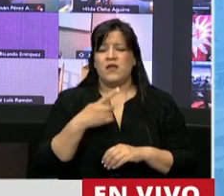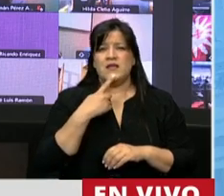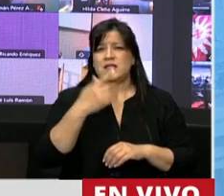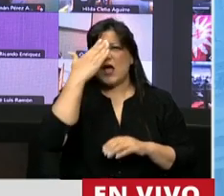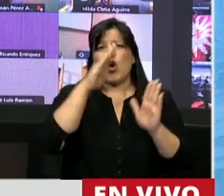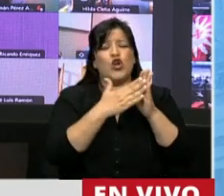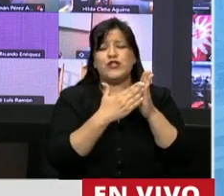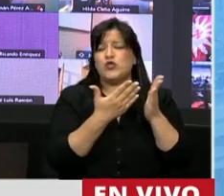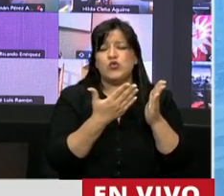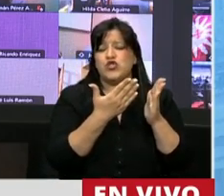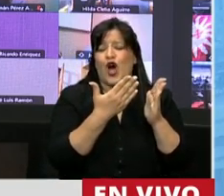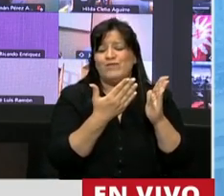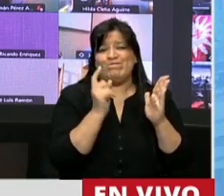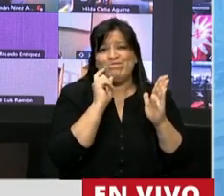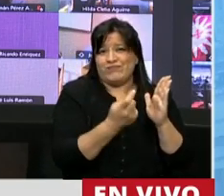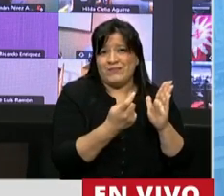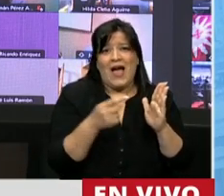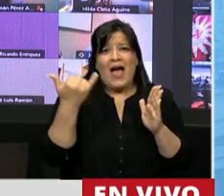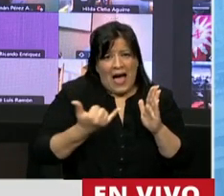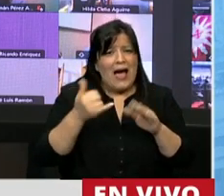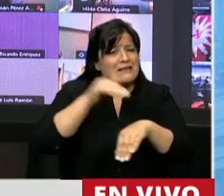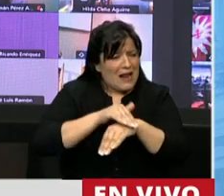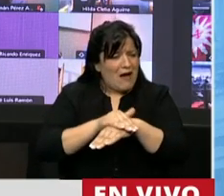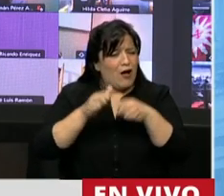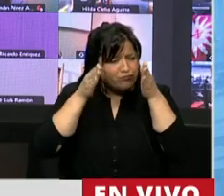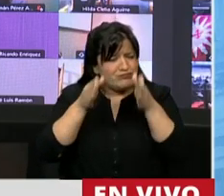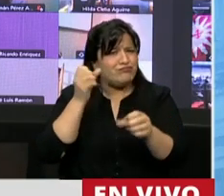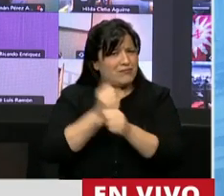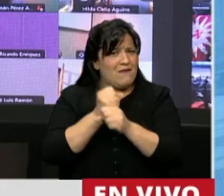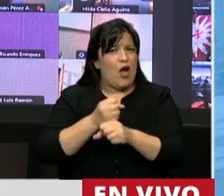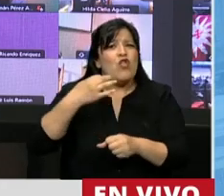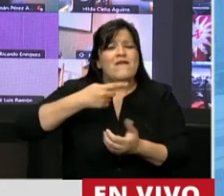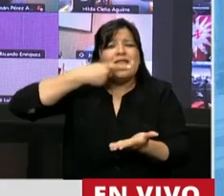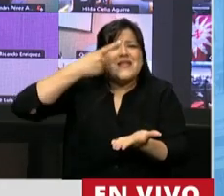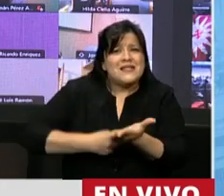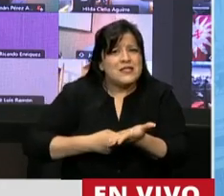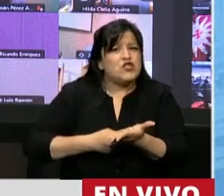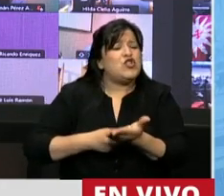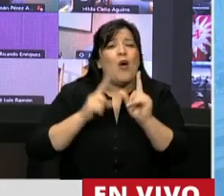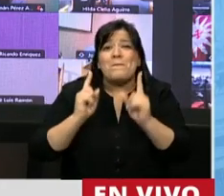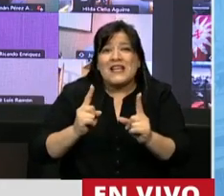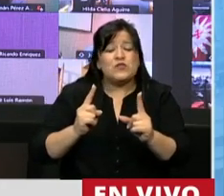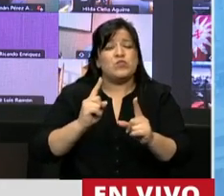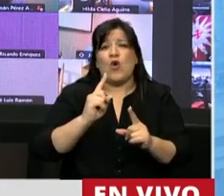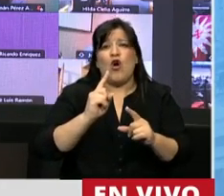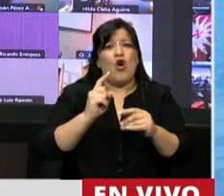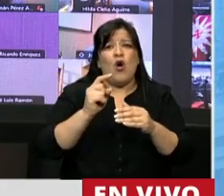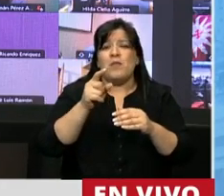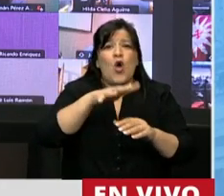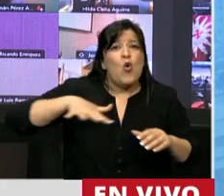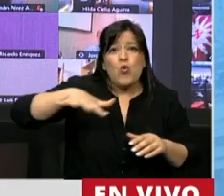hay un compromiso real con esto componer la toma de decisiones cerca del lugar en donde